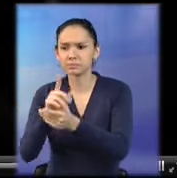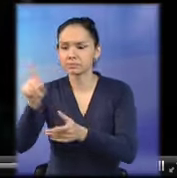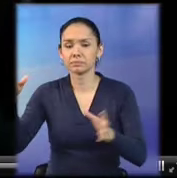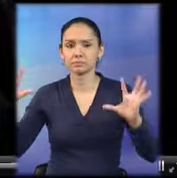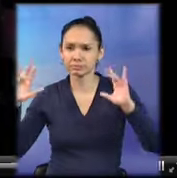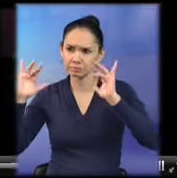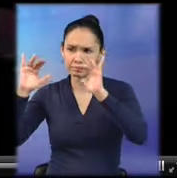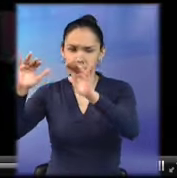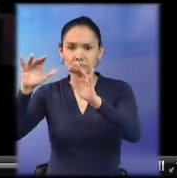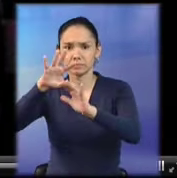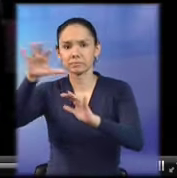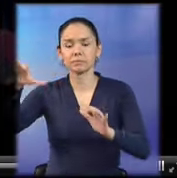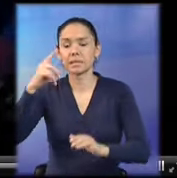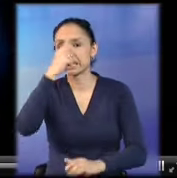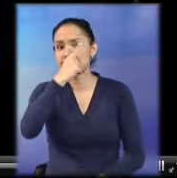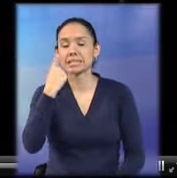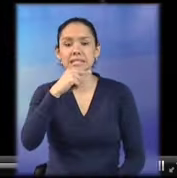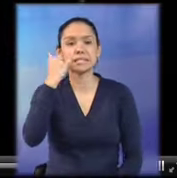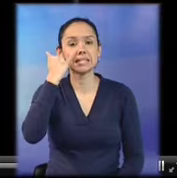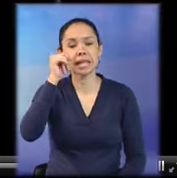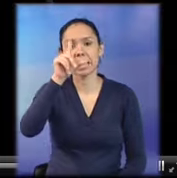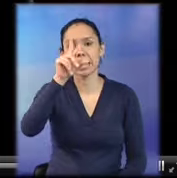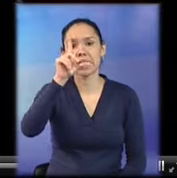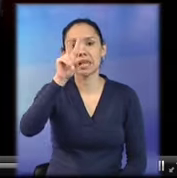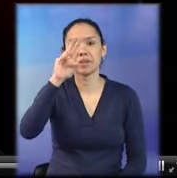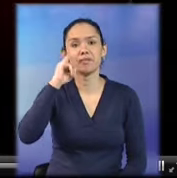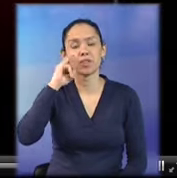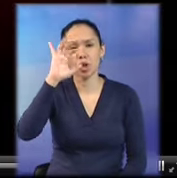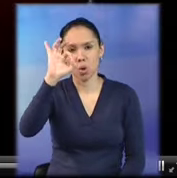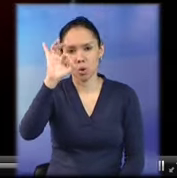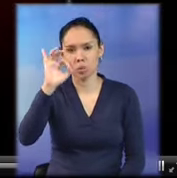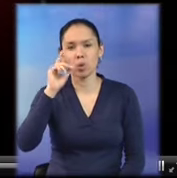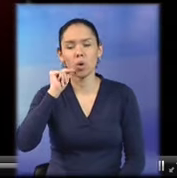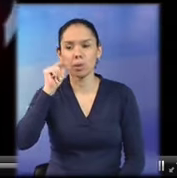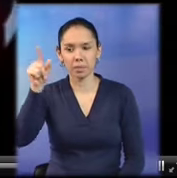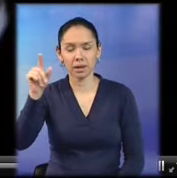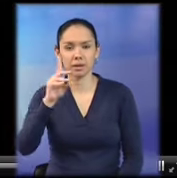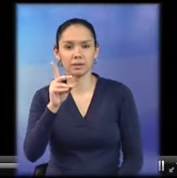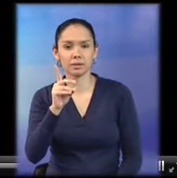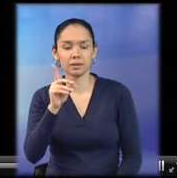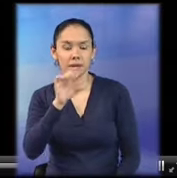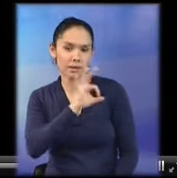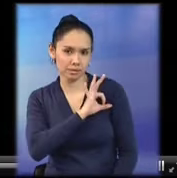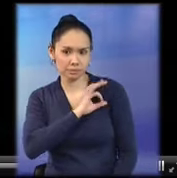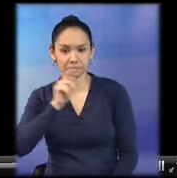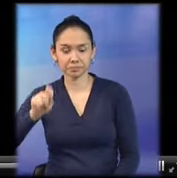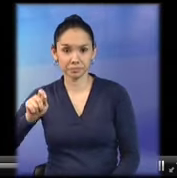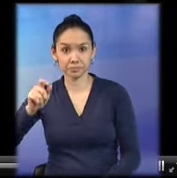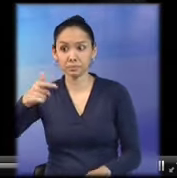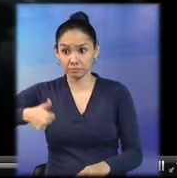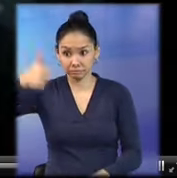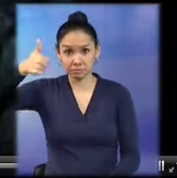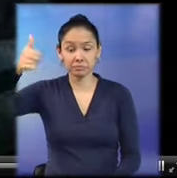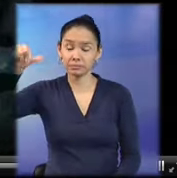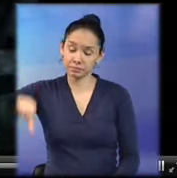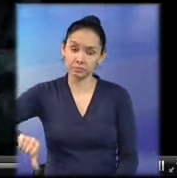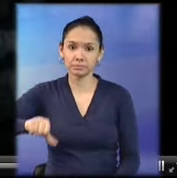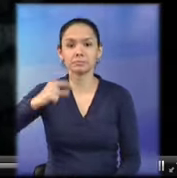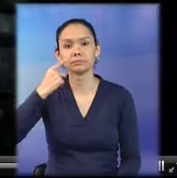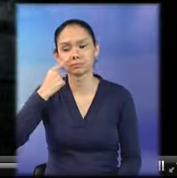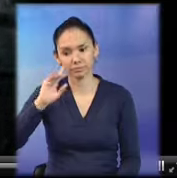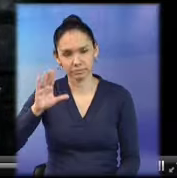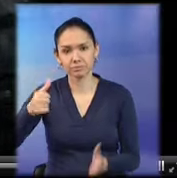partido, Ejidio Bernal, se han hecho presentes a esta sede para esperar los resultados que se estén dando a través del